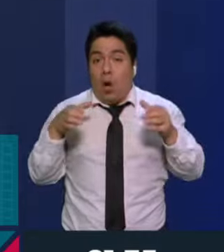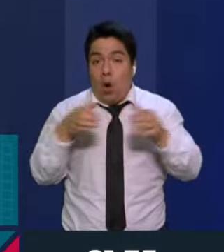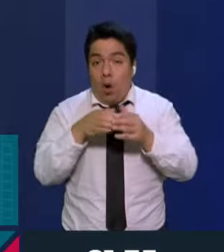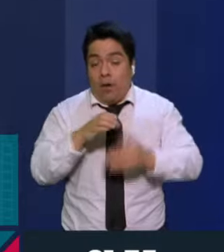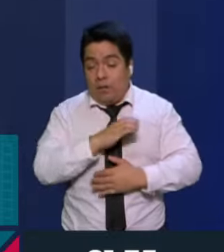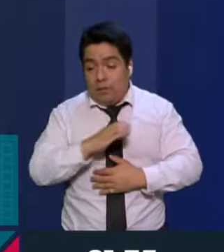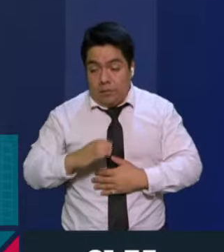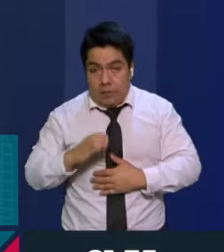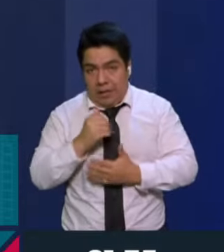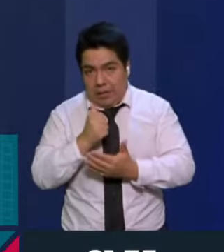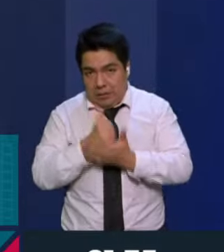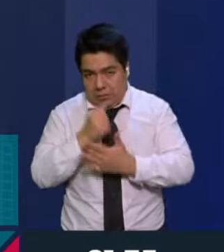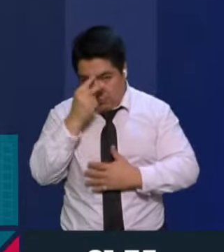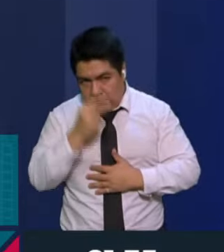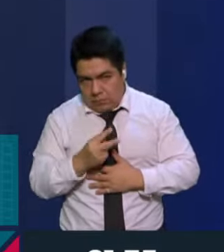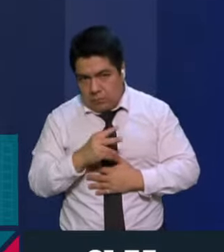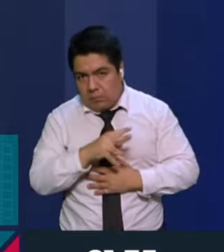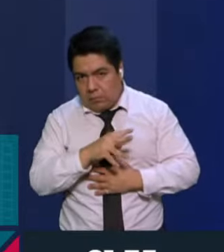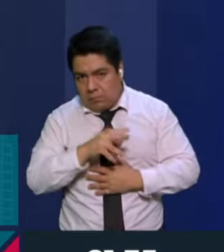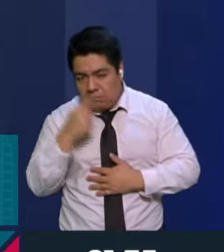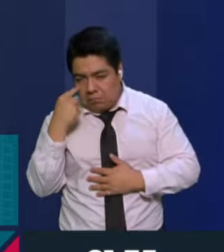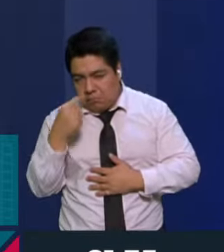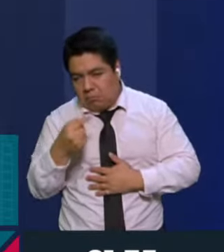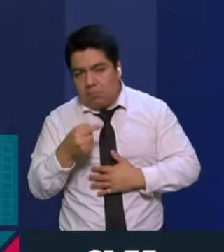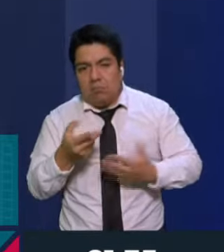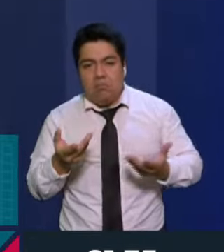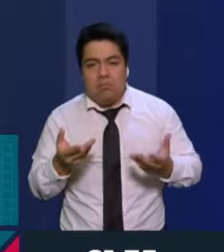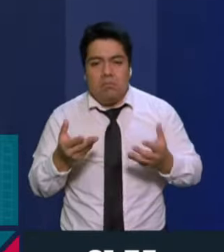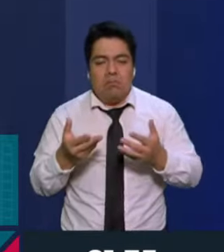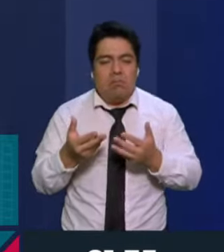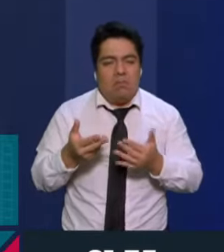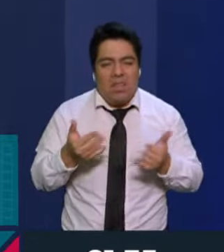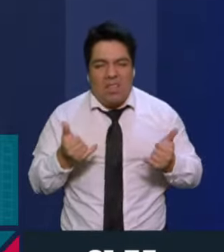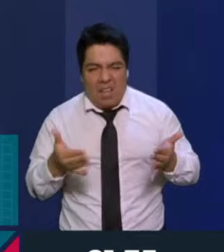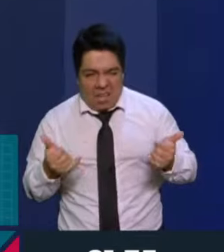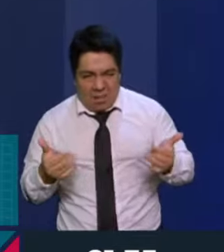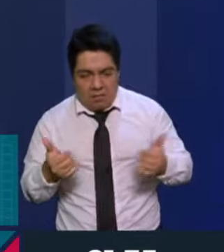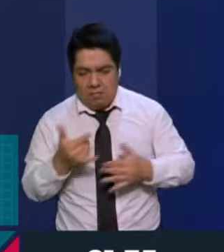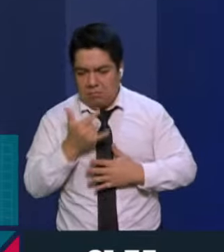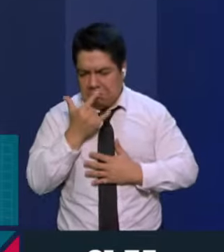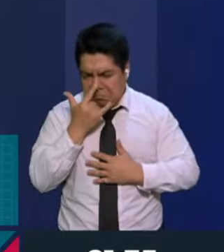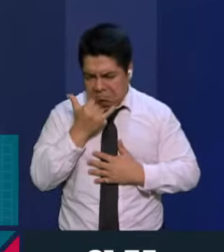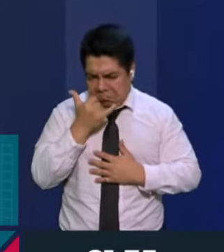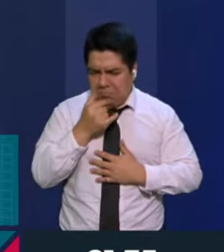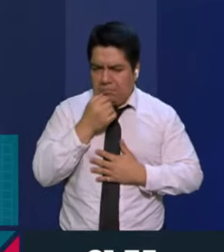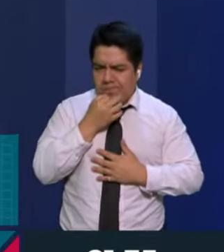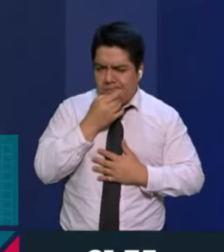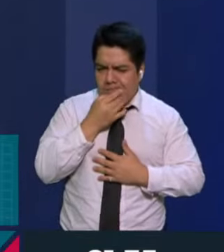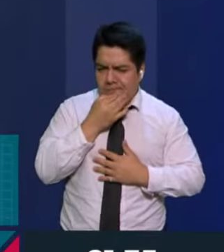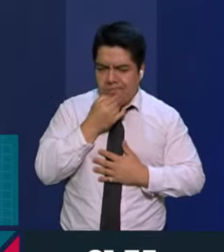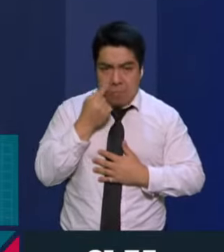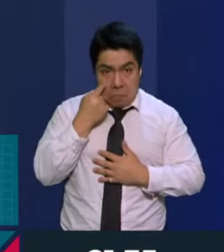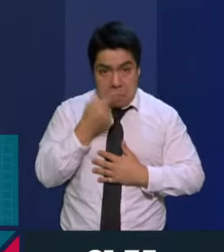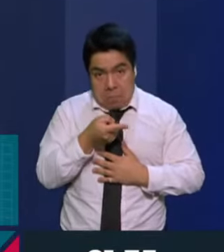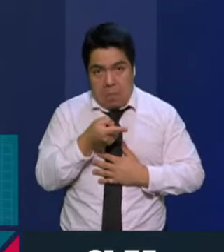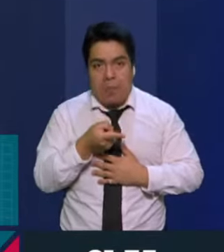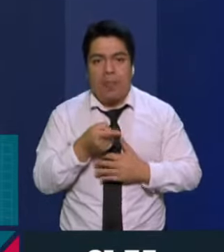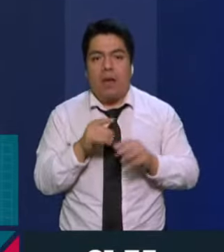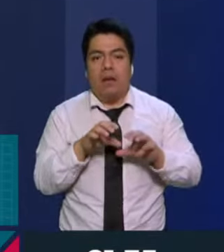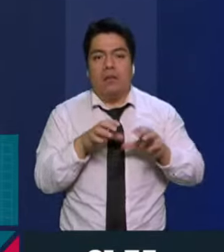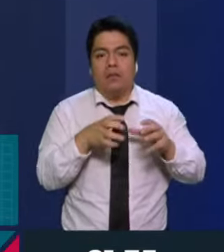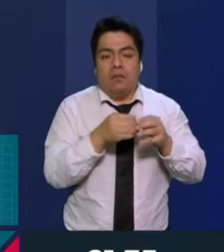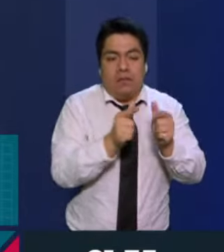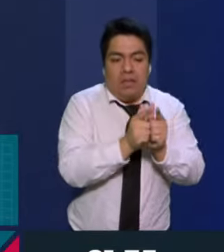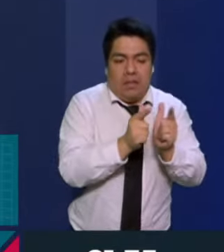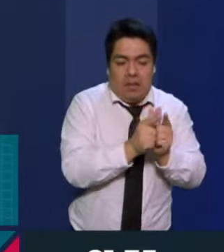México lo que nosotros podemos notar es que hicieron una artimaña ahí muy extraña en donde ellos fueron en coalición